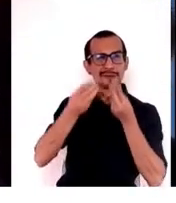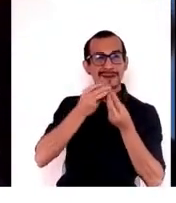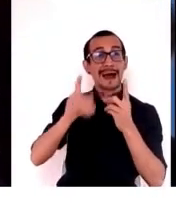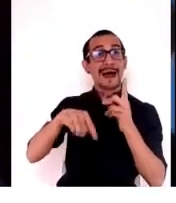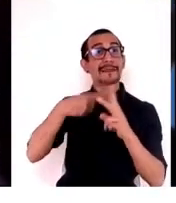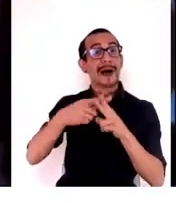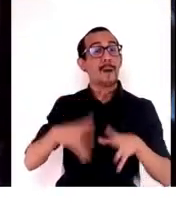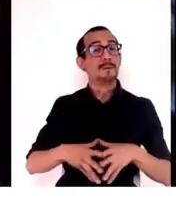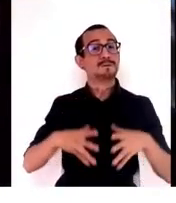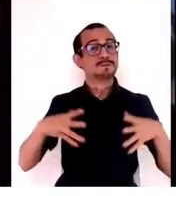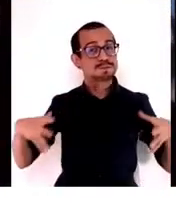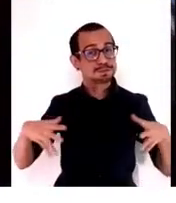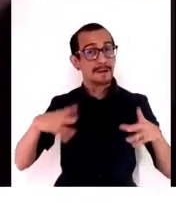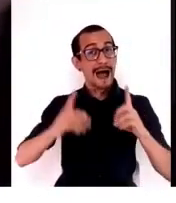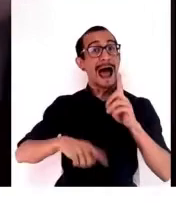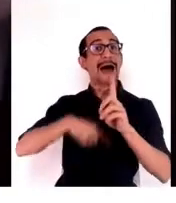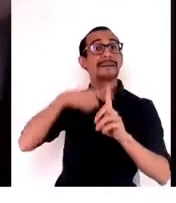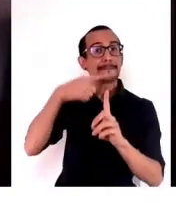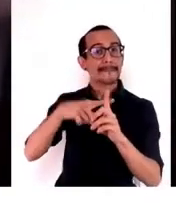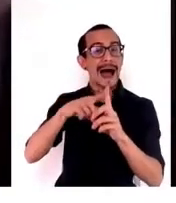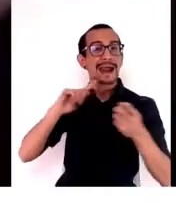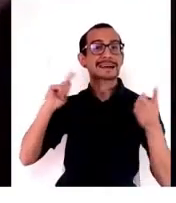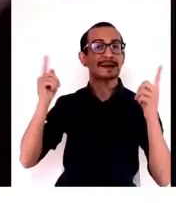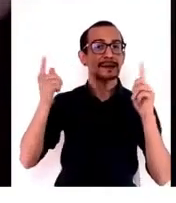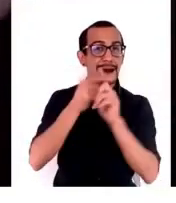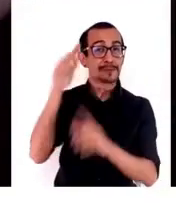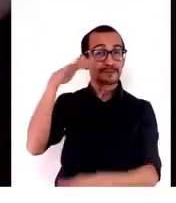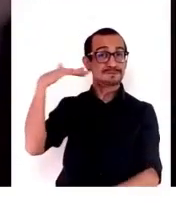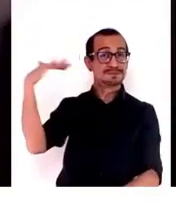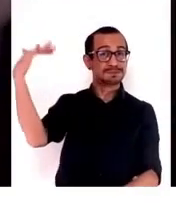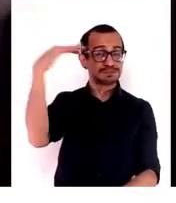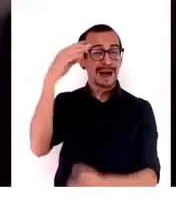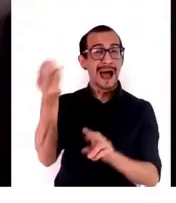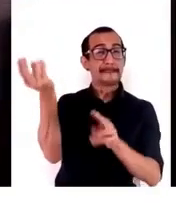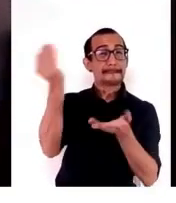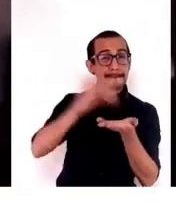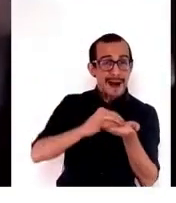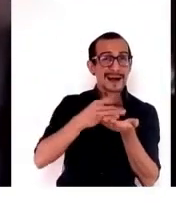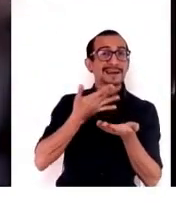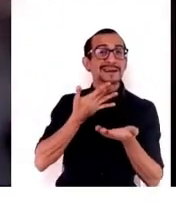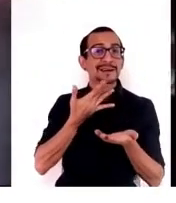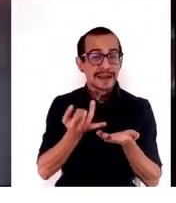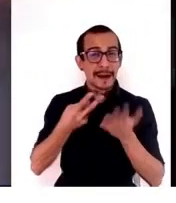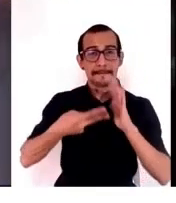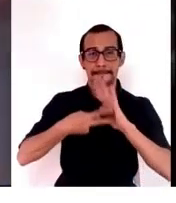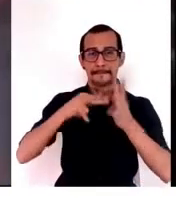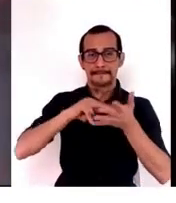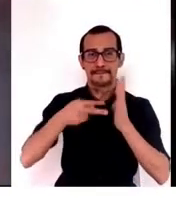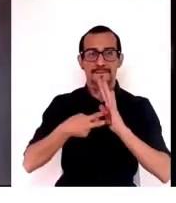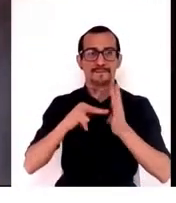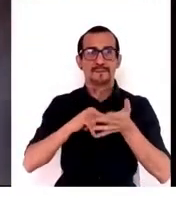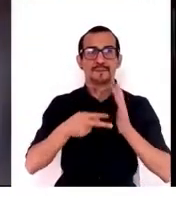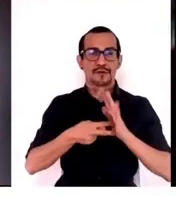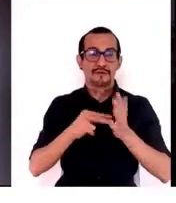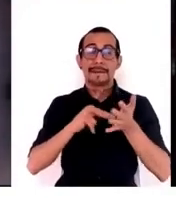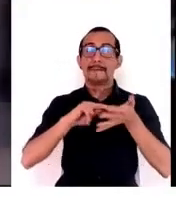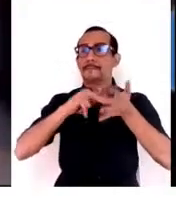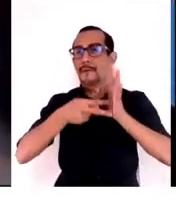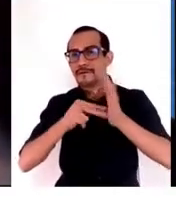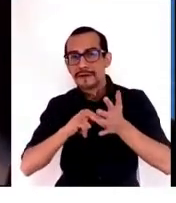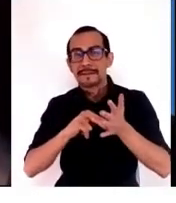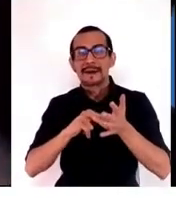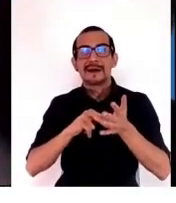también que el cambio climático hace que tenemos más problemas, como problemas de